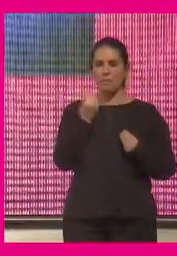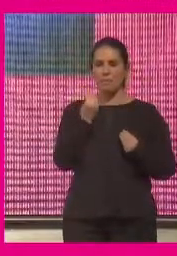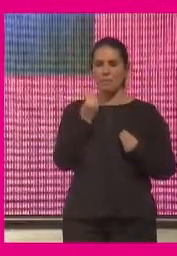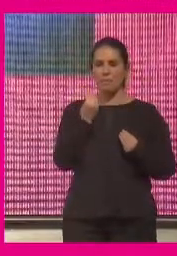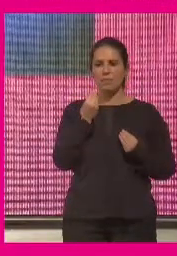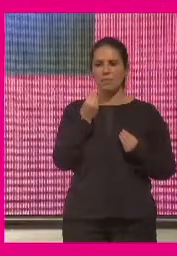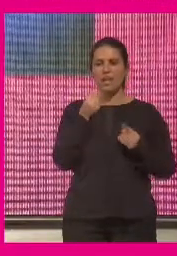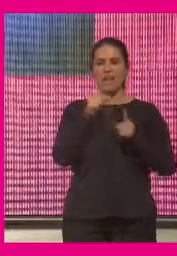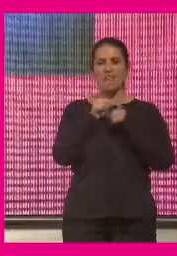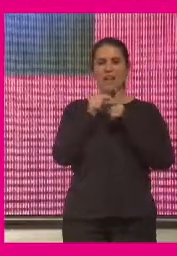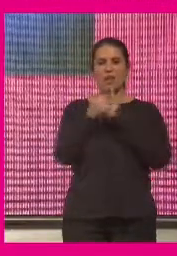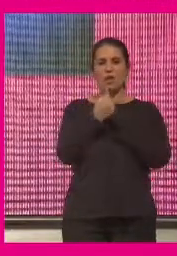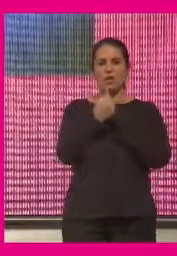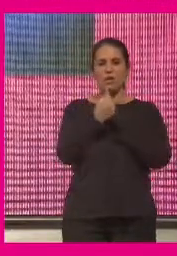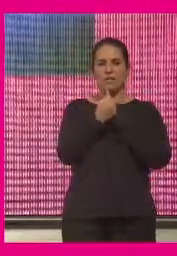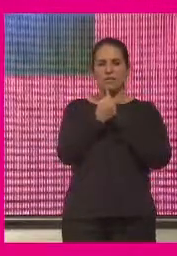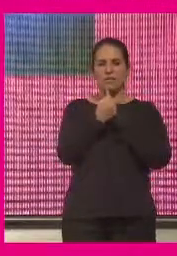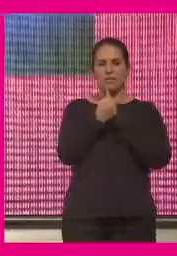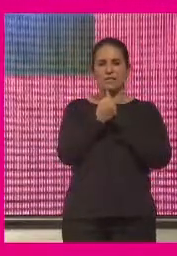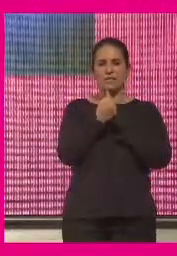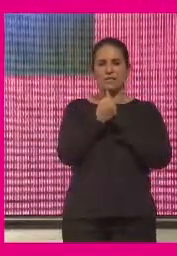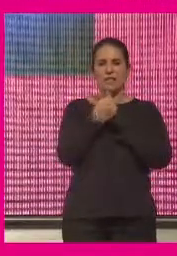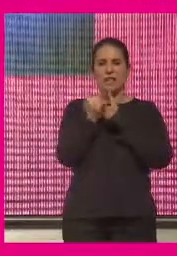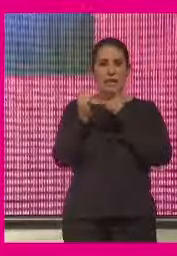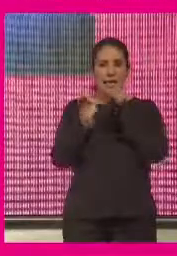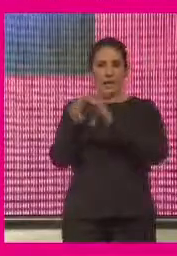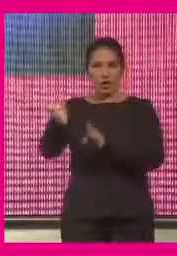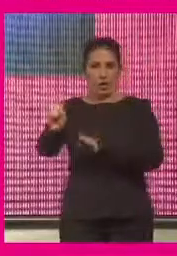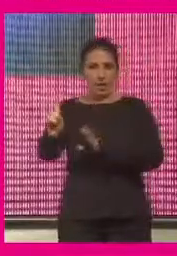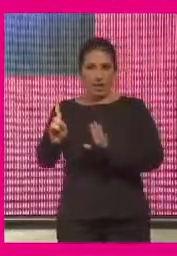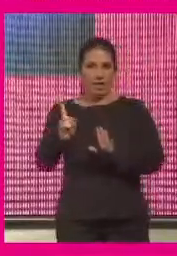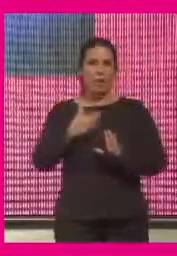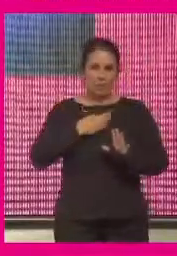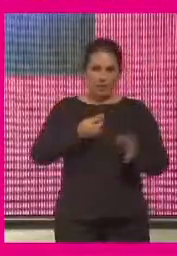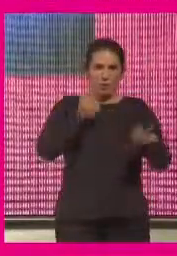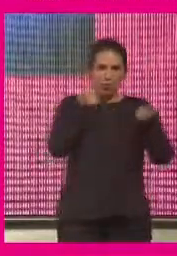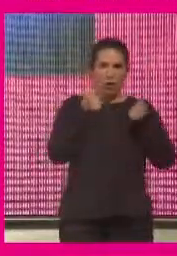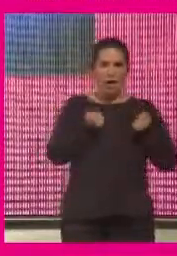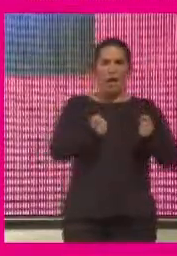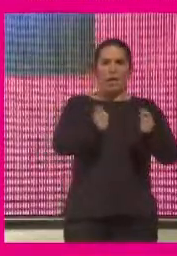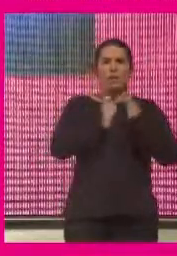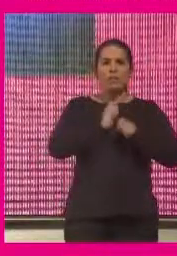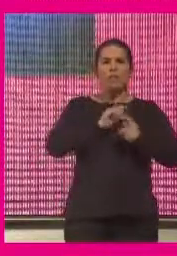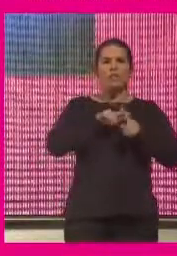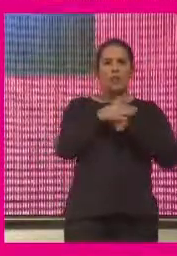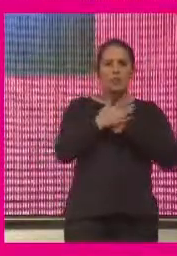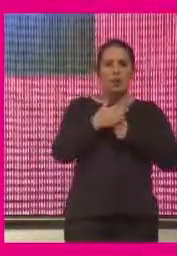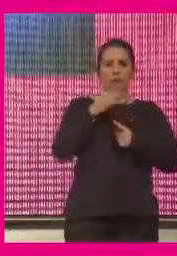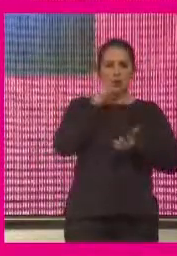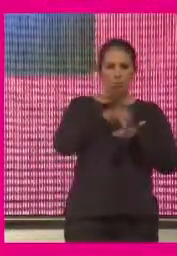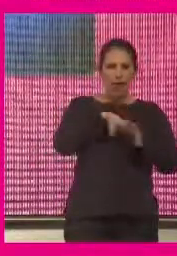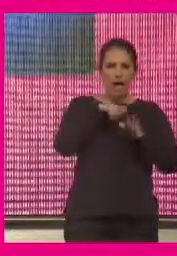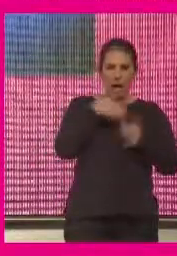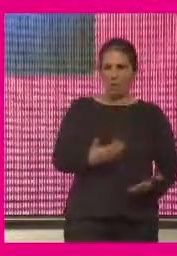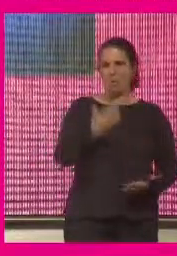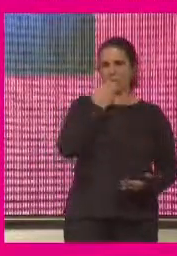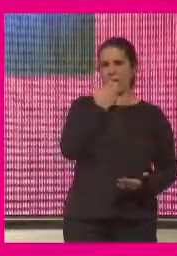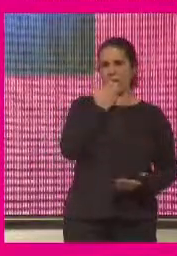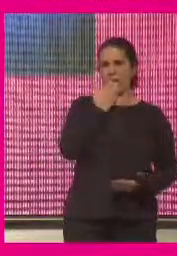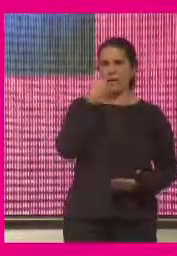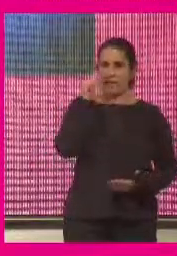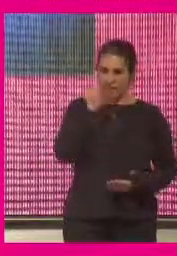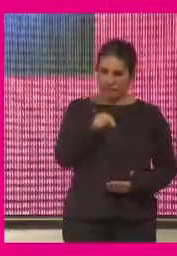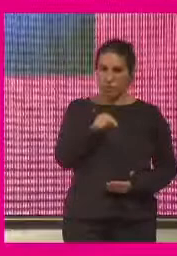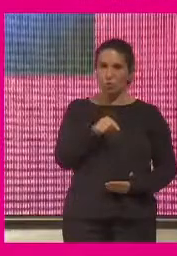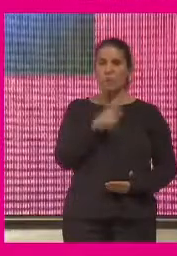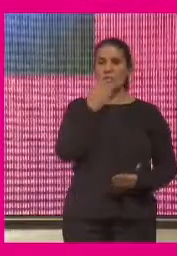¿qué factores no dependientes del azar nos llevan a situaciones como estas y si alguno de esos factores tienen